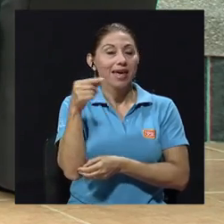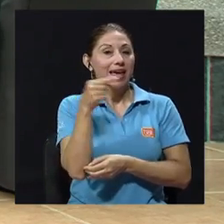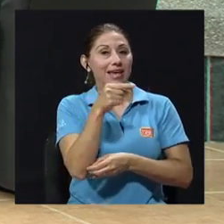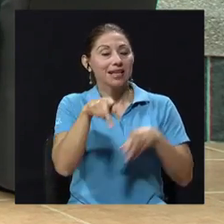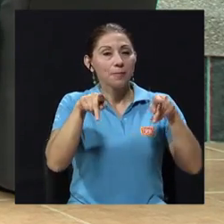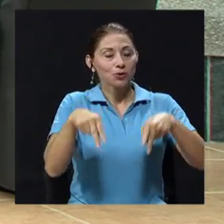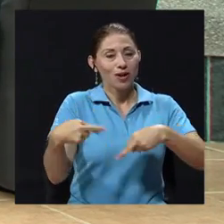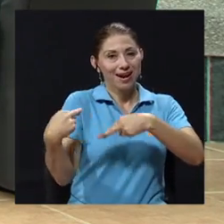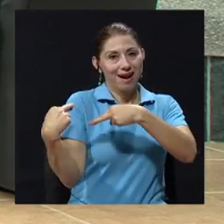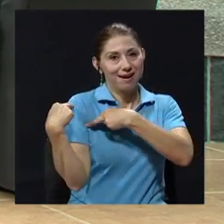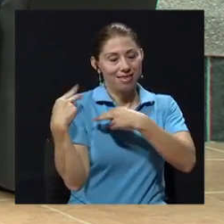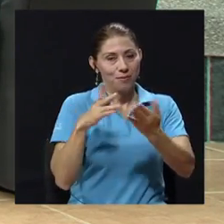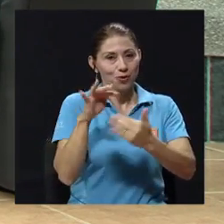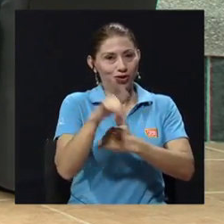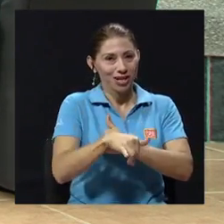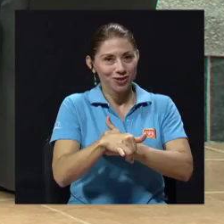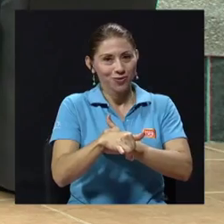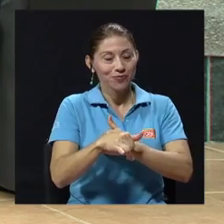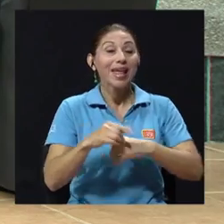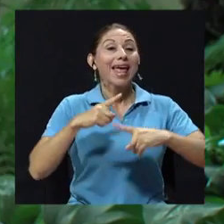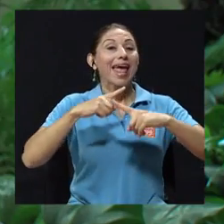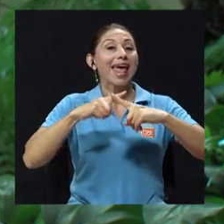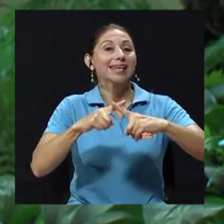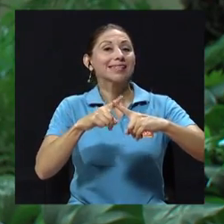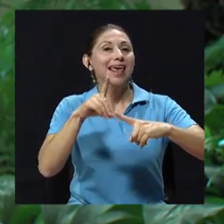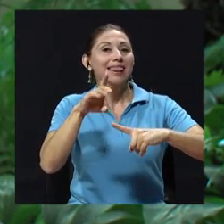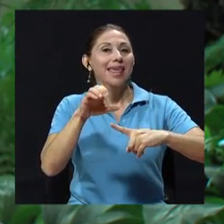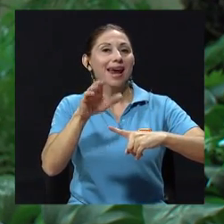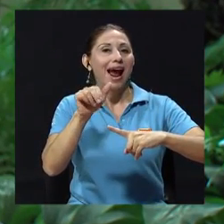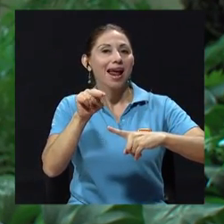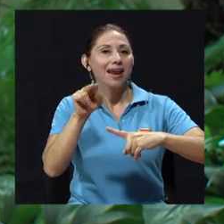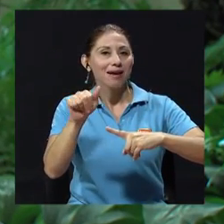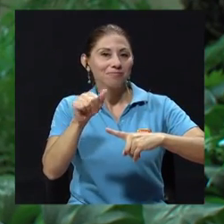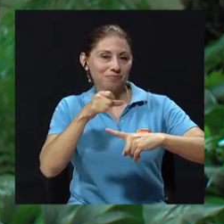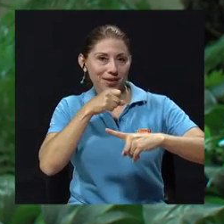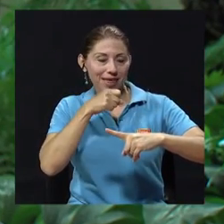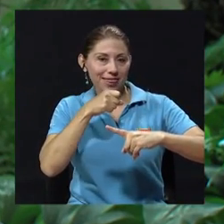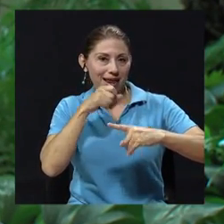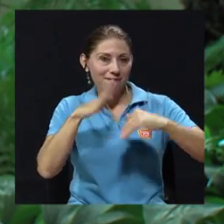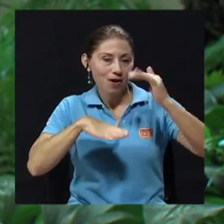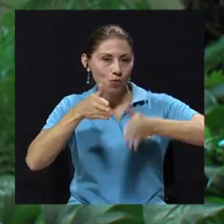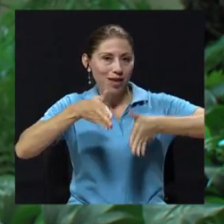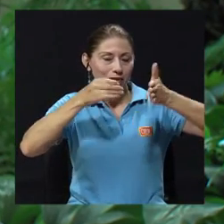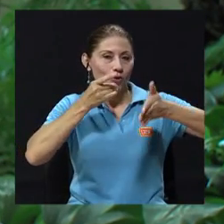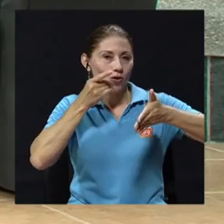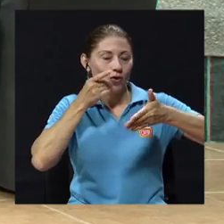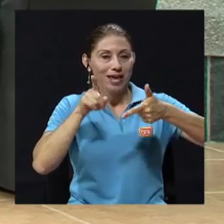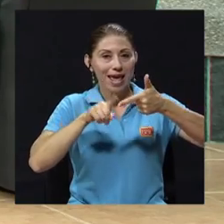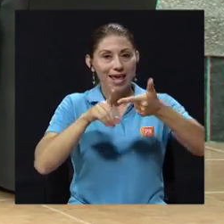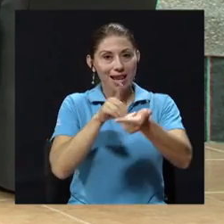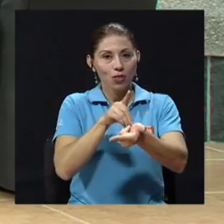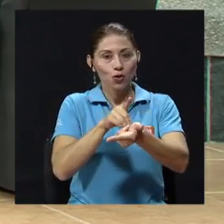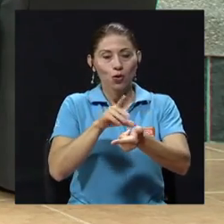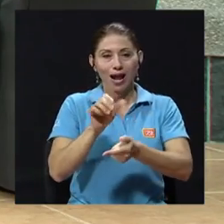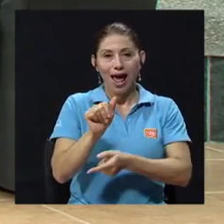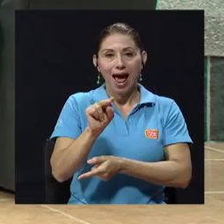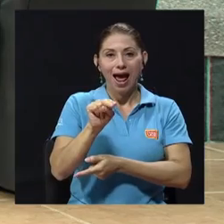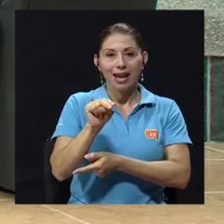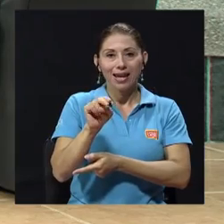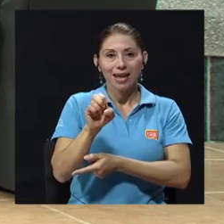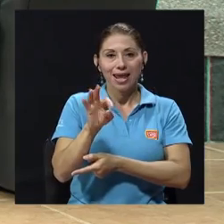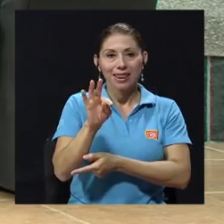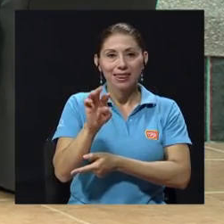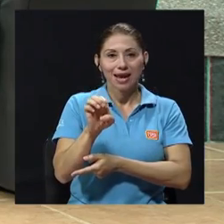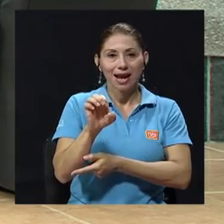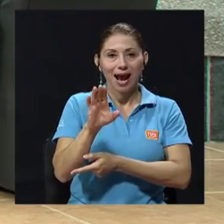la encargada directa del proyecto y es exdecana de la Facultad de Ontología y la doctora Annette Calvo,